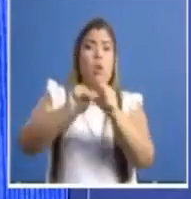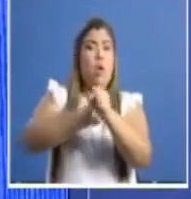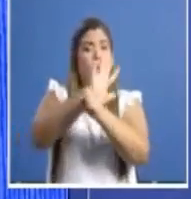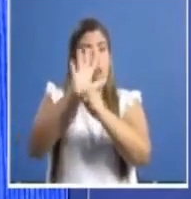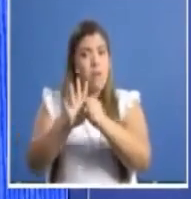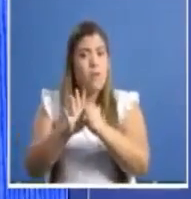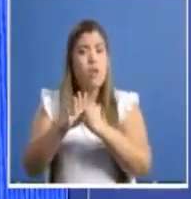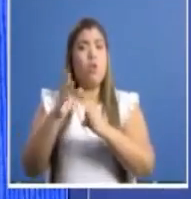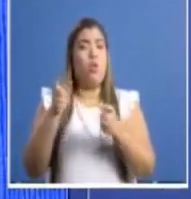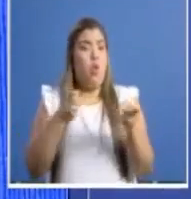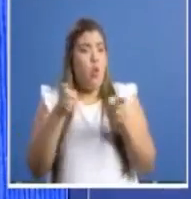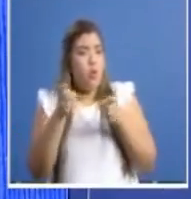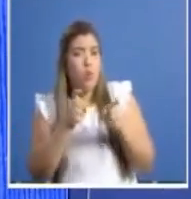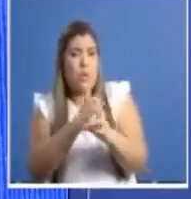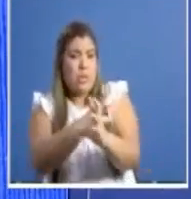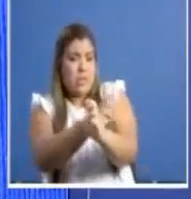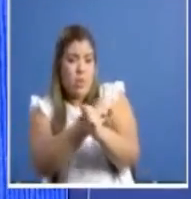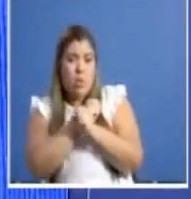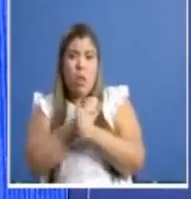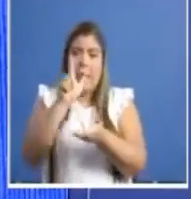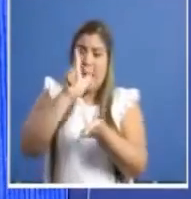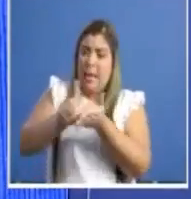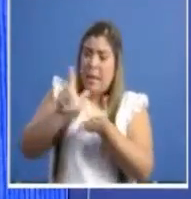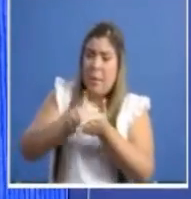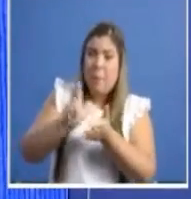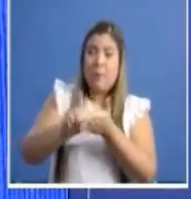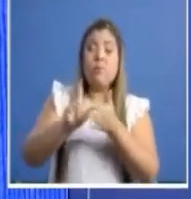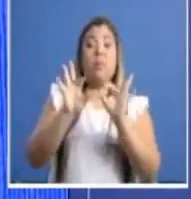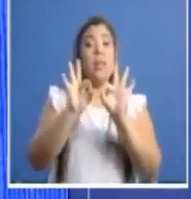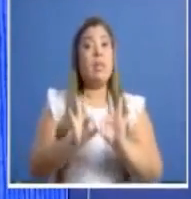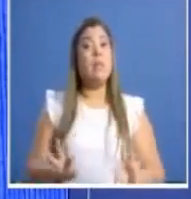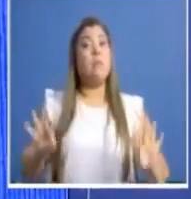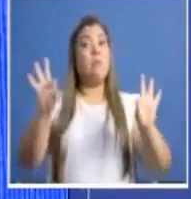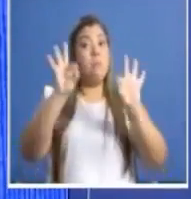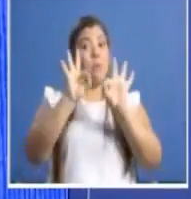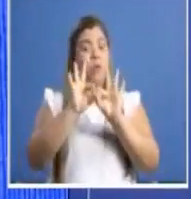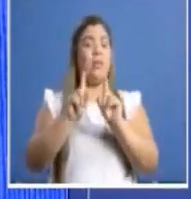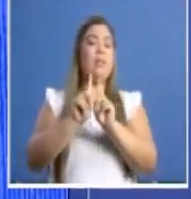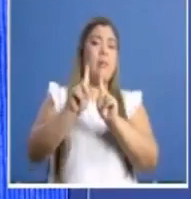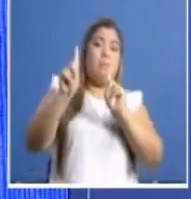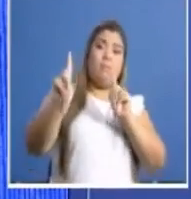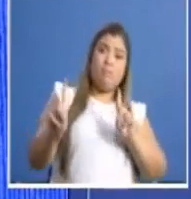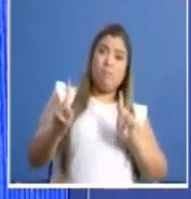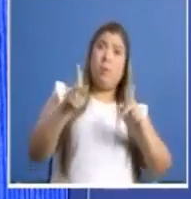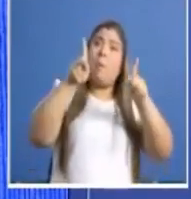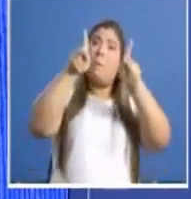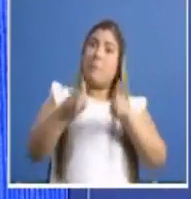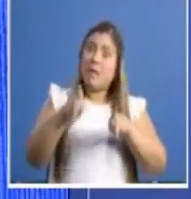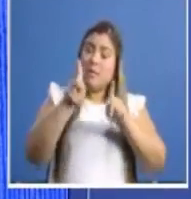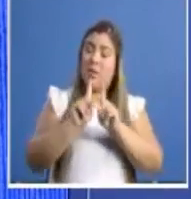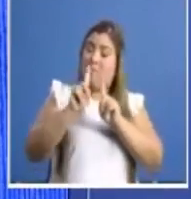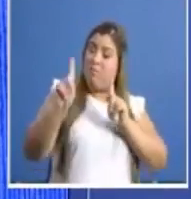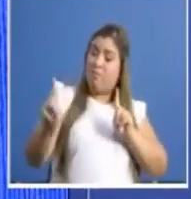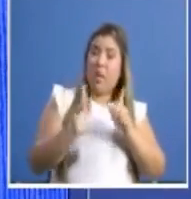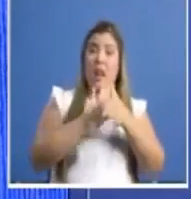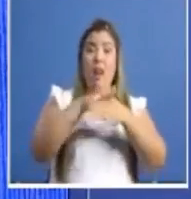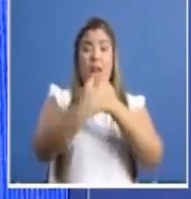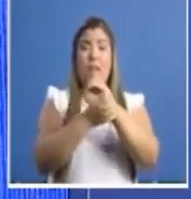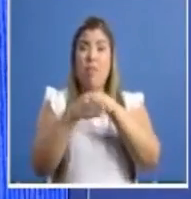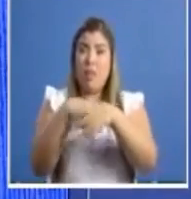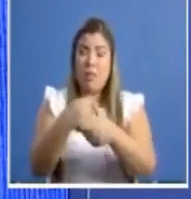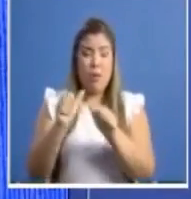las medidas de higiene, al igual que la importancia del distanciamiento físico del lavado de manos